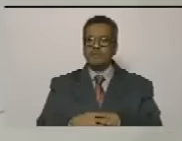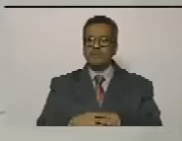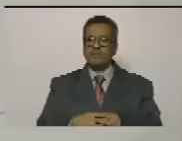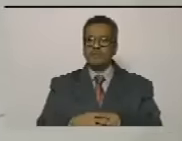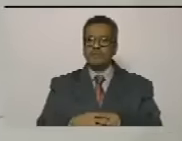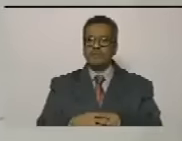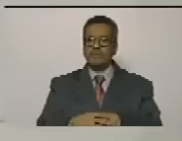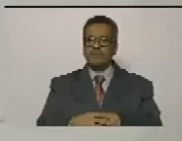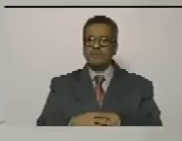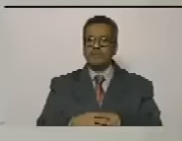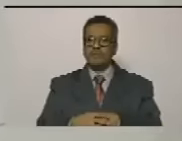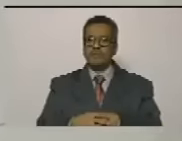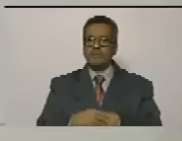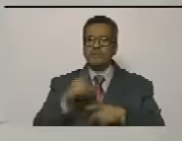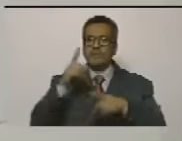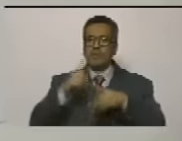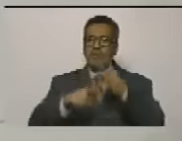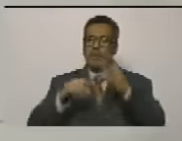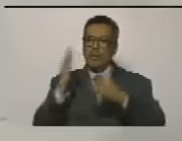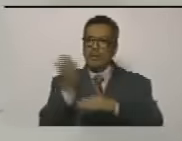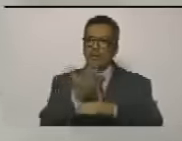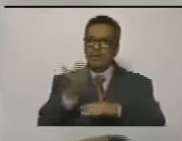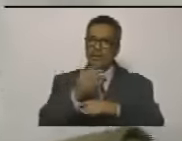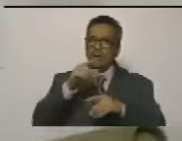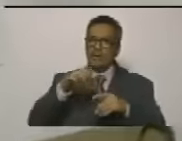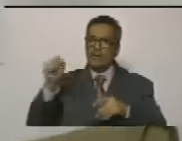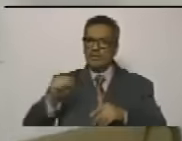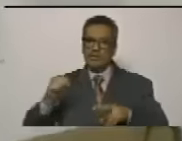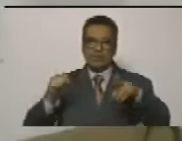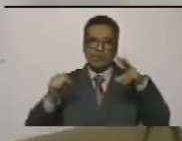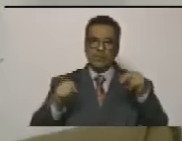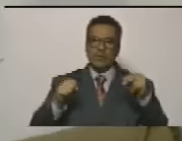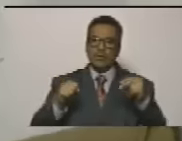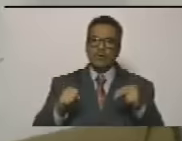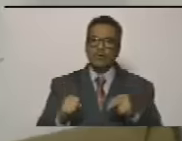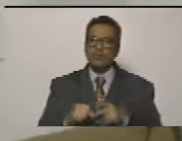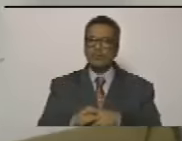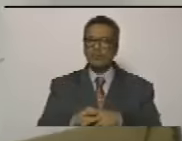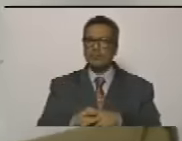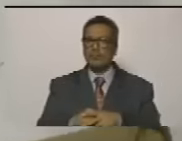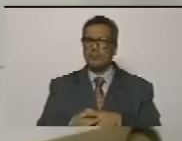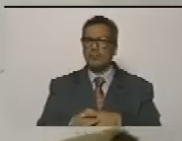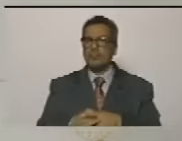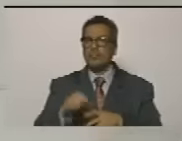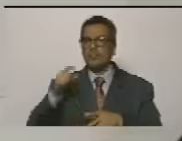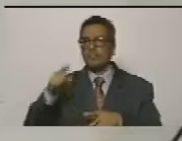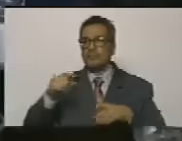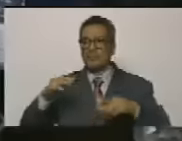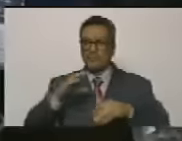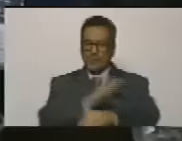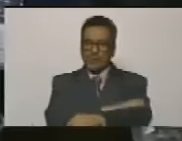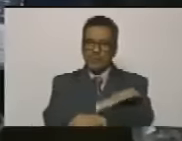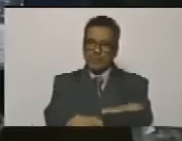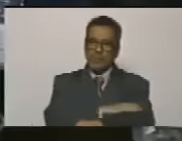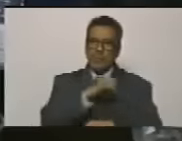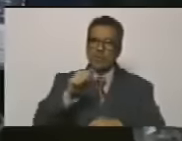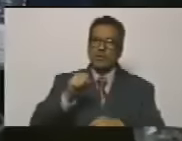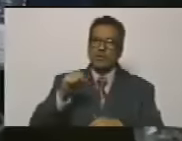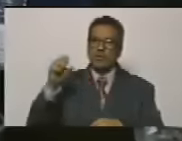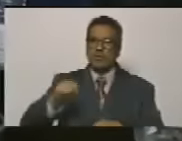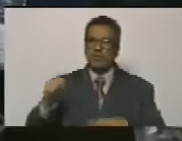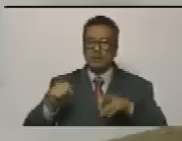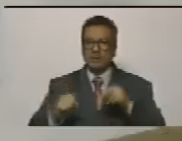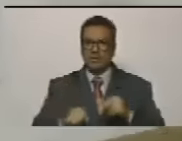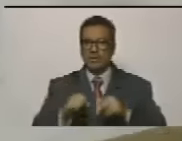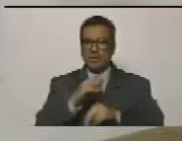que con sanciones o sin sanciones con oposiciones o sin